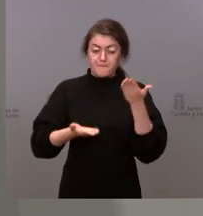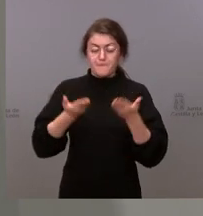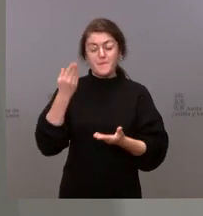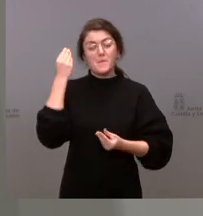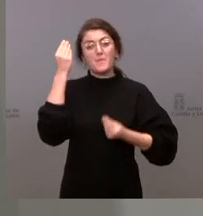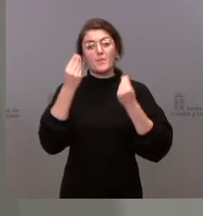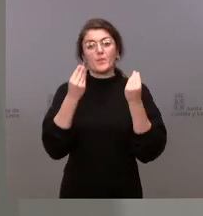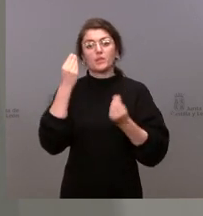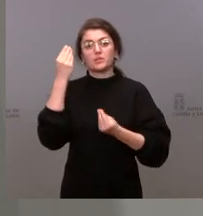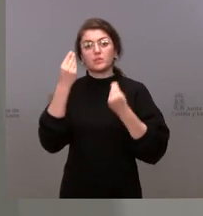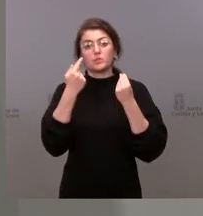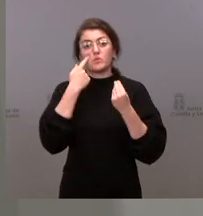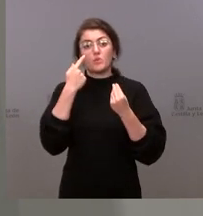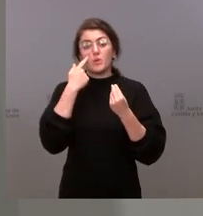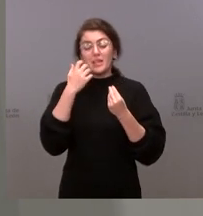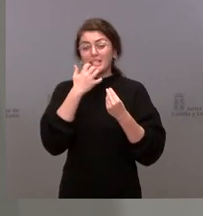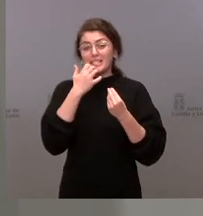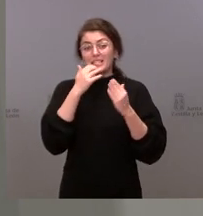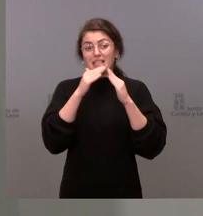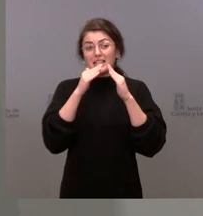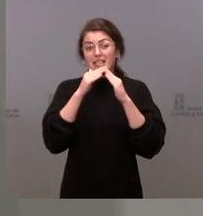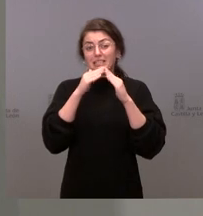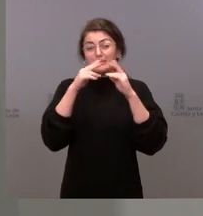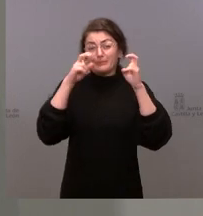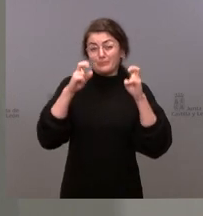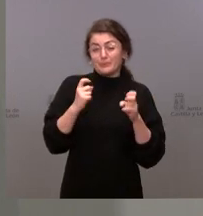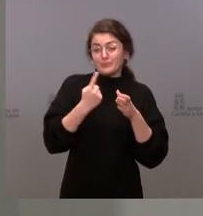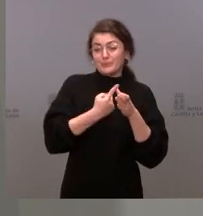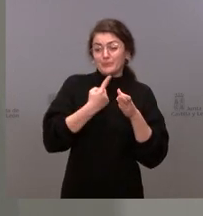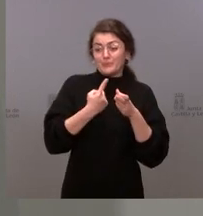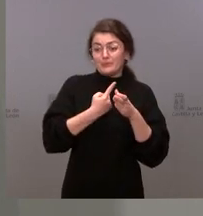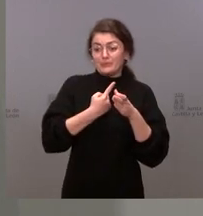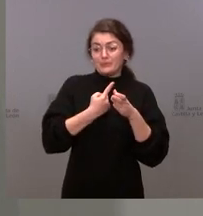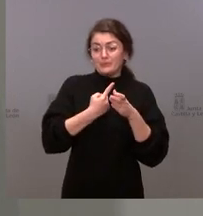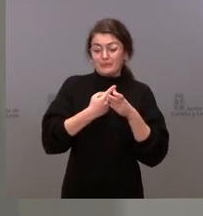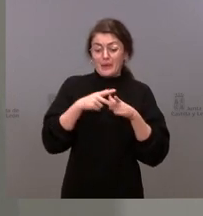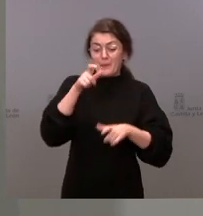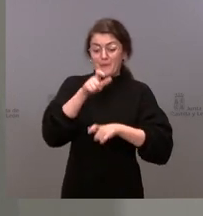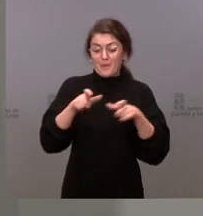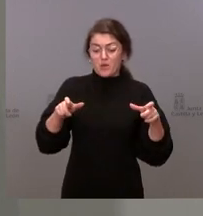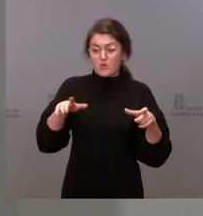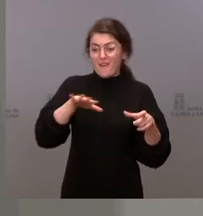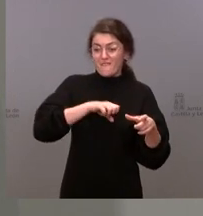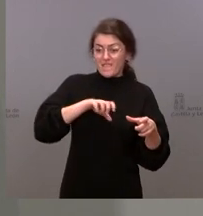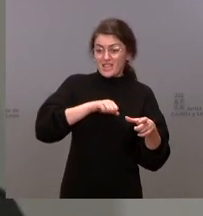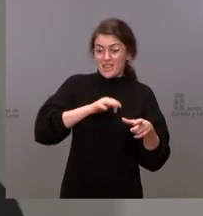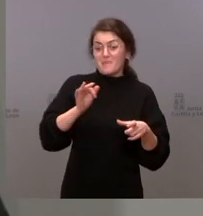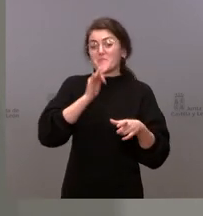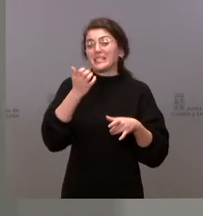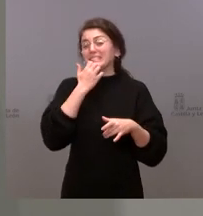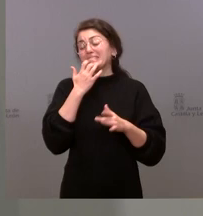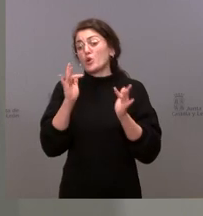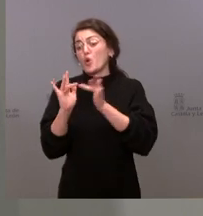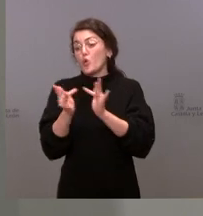extensión de las cuarentenas, no solo a quienes están infectados en contacto, que no estén en contacto con